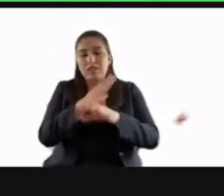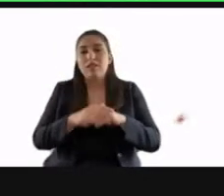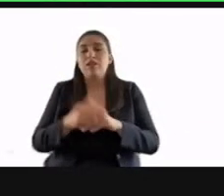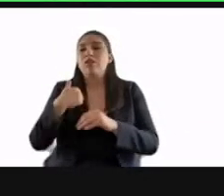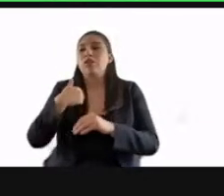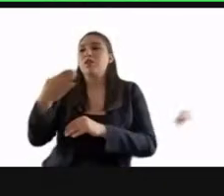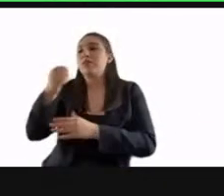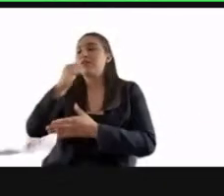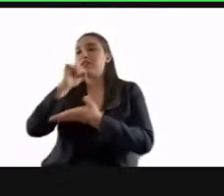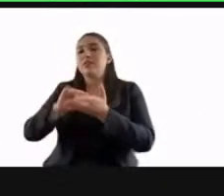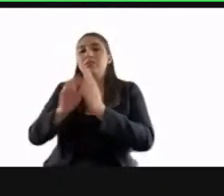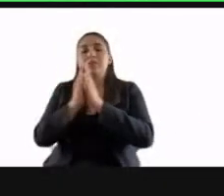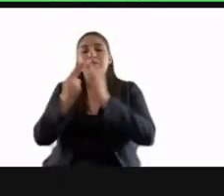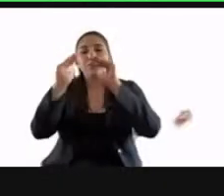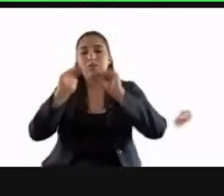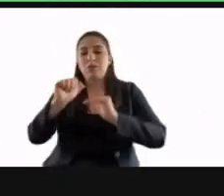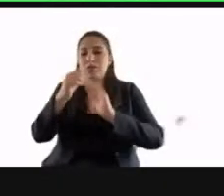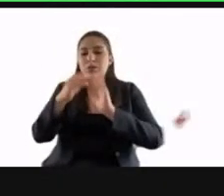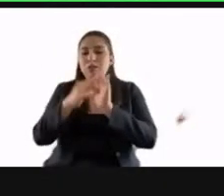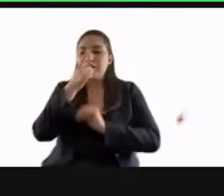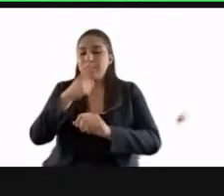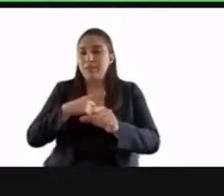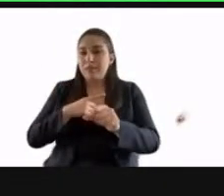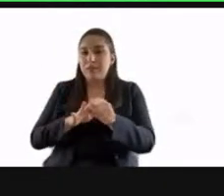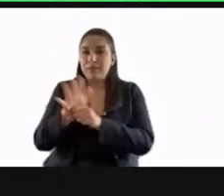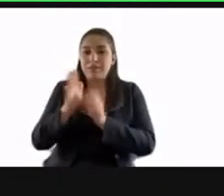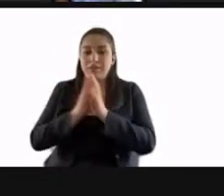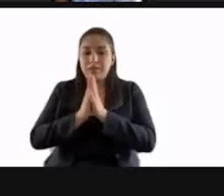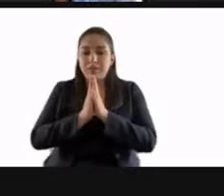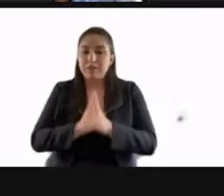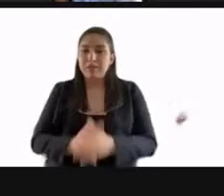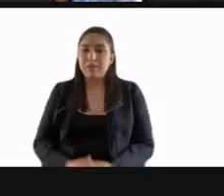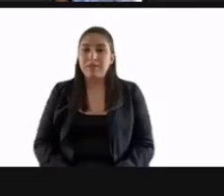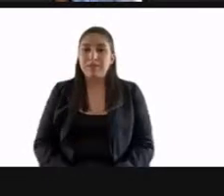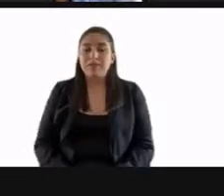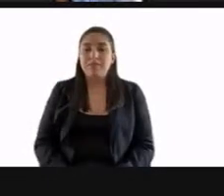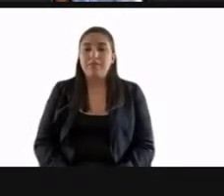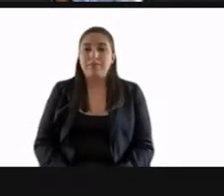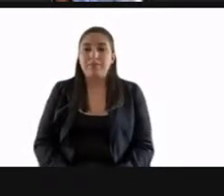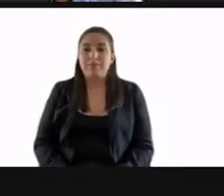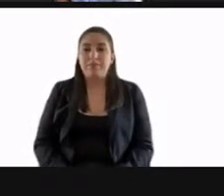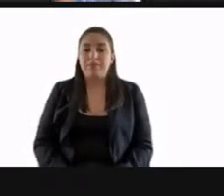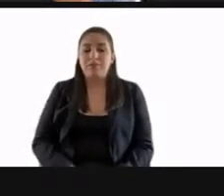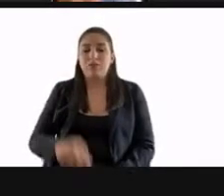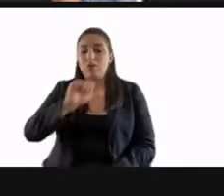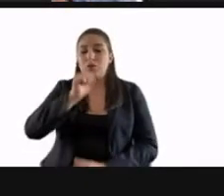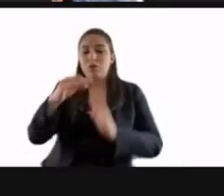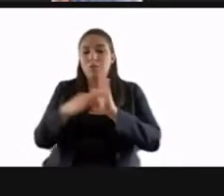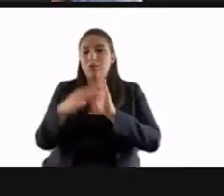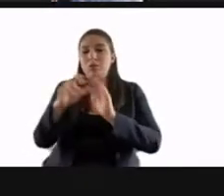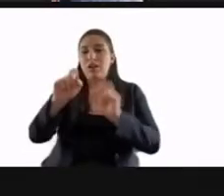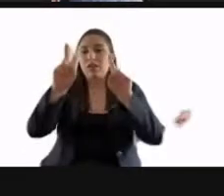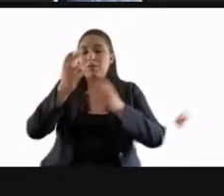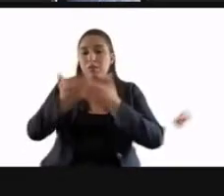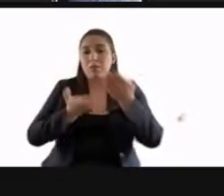a la secretaria continuar con el siguiente punto del orden del día, por favor. El siguiente punto es lo relativo a asuntos generales.